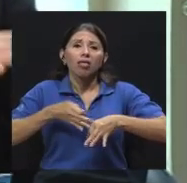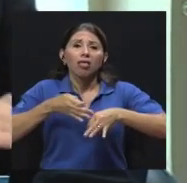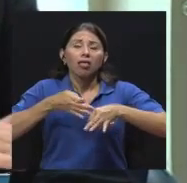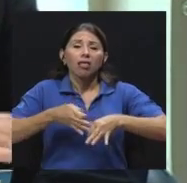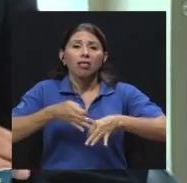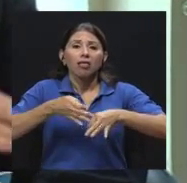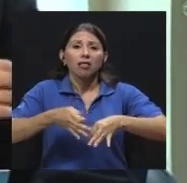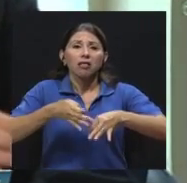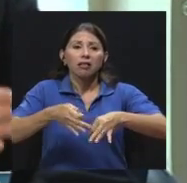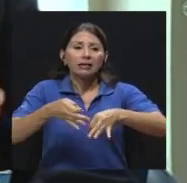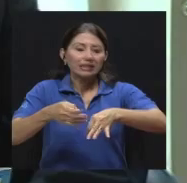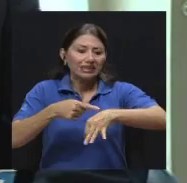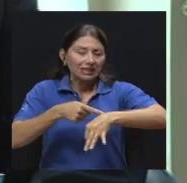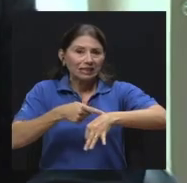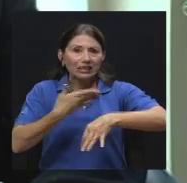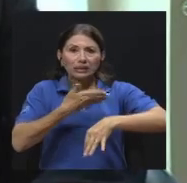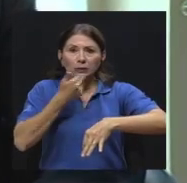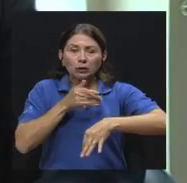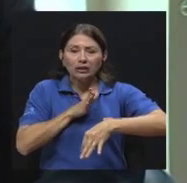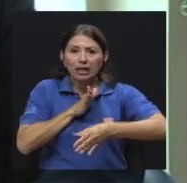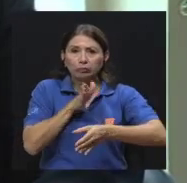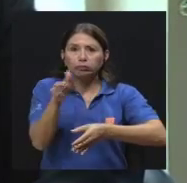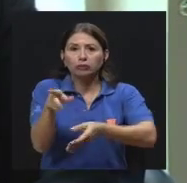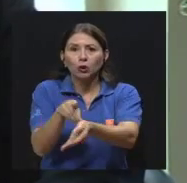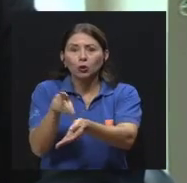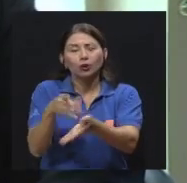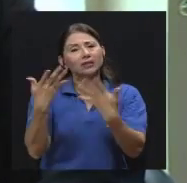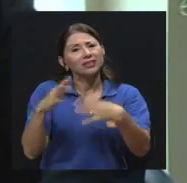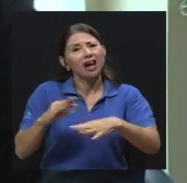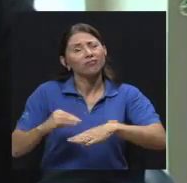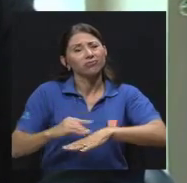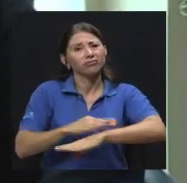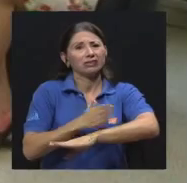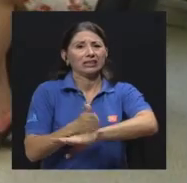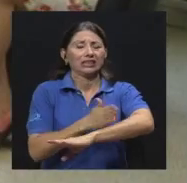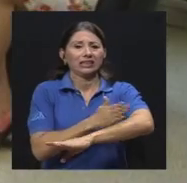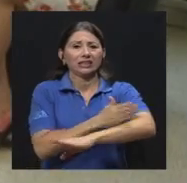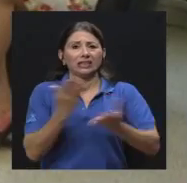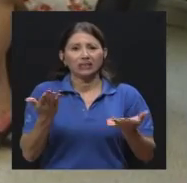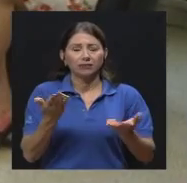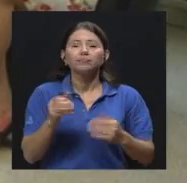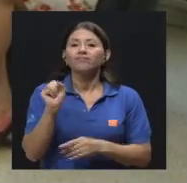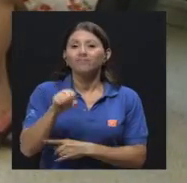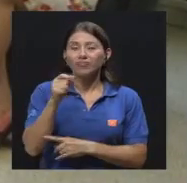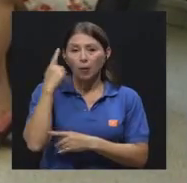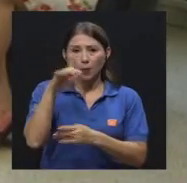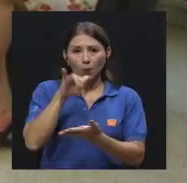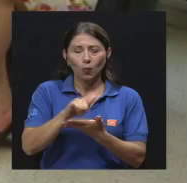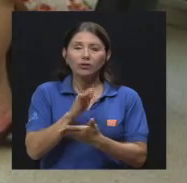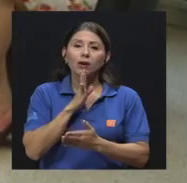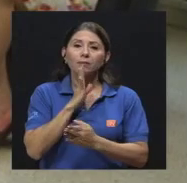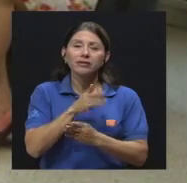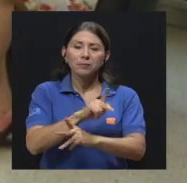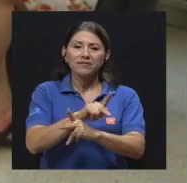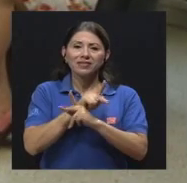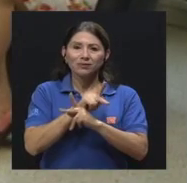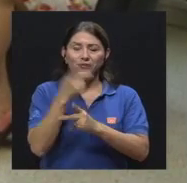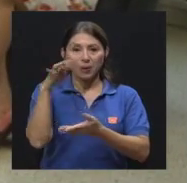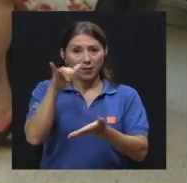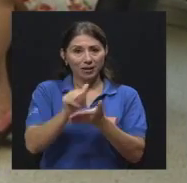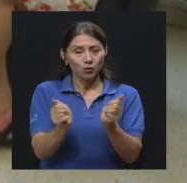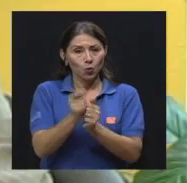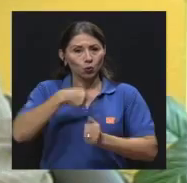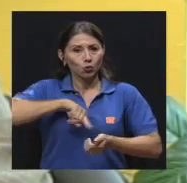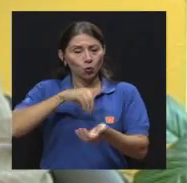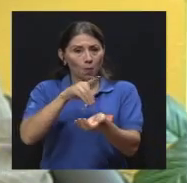llegan y consultan pues ya la condición ha avanzado bastante. Claro, y por eso queremos hablar de la prevención y para ello está con nosotros el